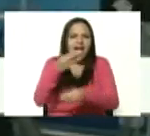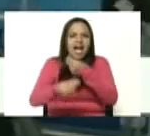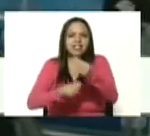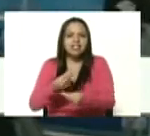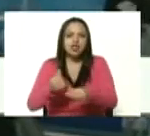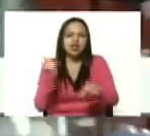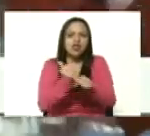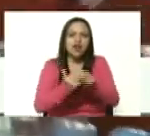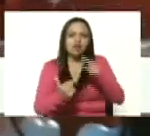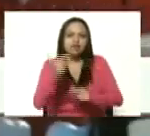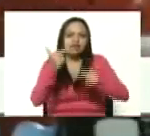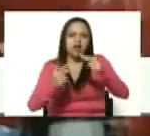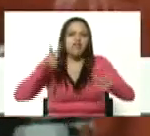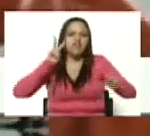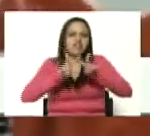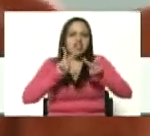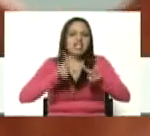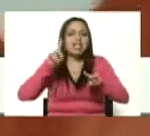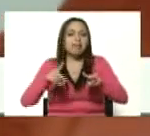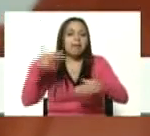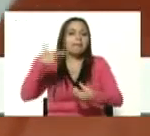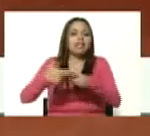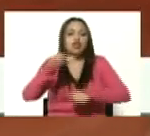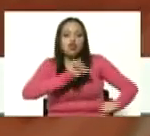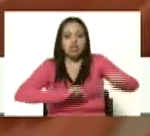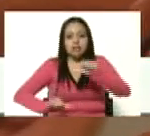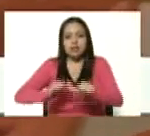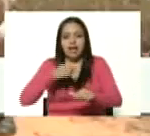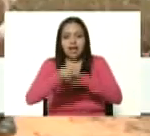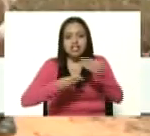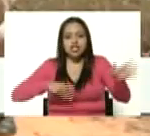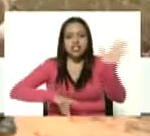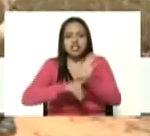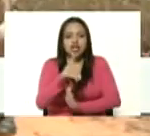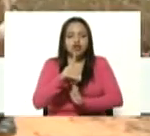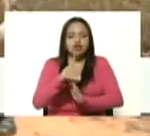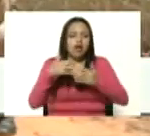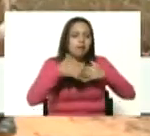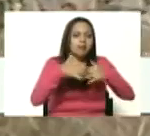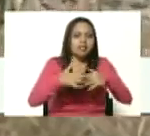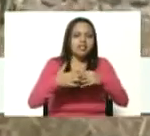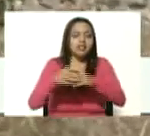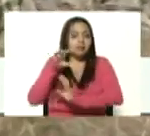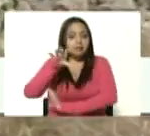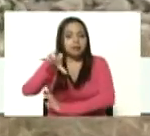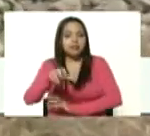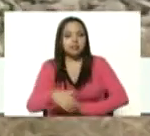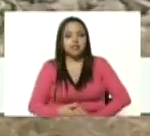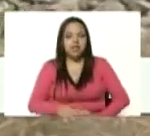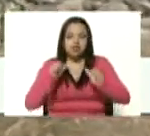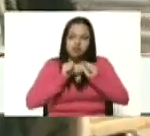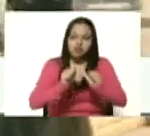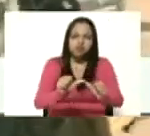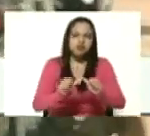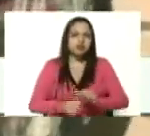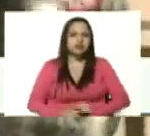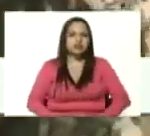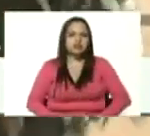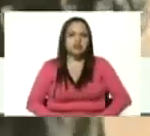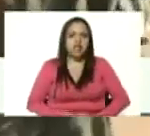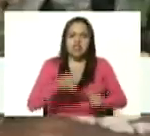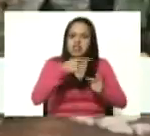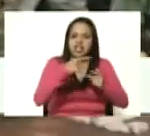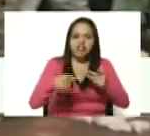y en la petroquímica impulsamos el desarrollo industrial del país asimismo se estructuraron unidades de IGLAS